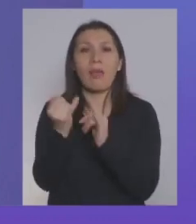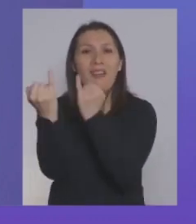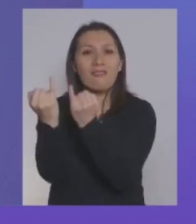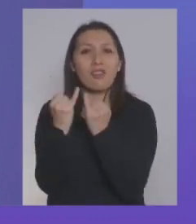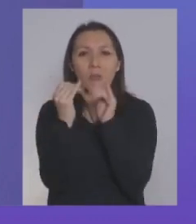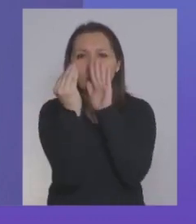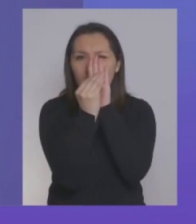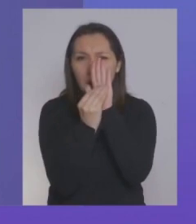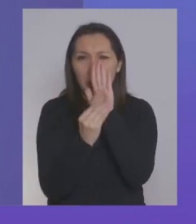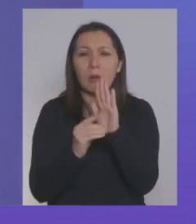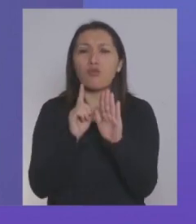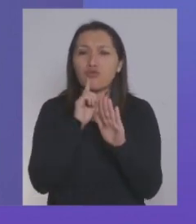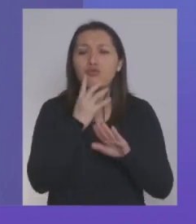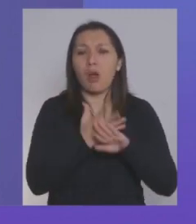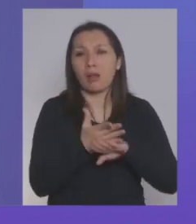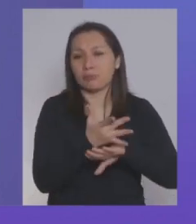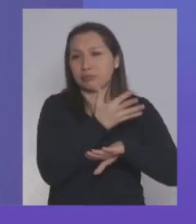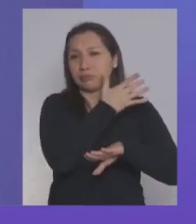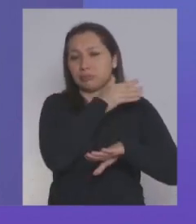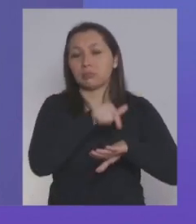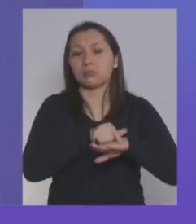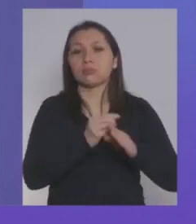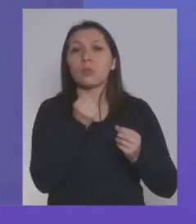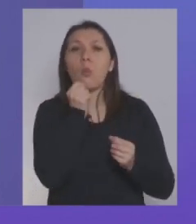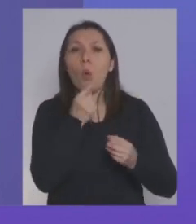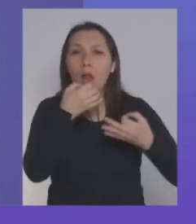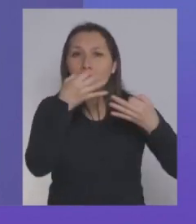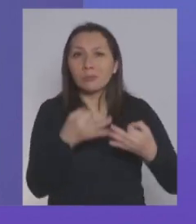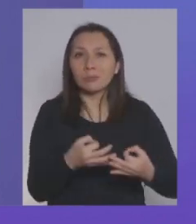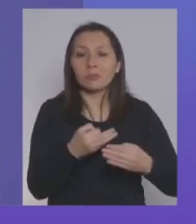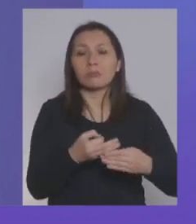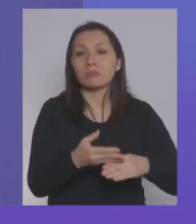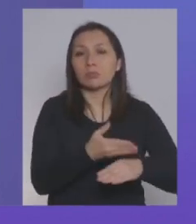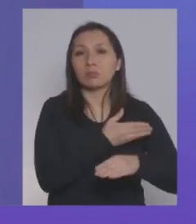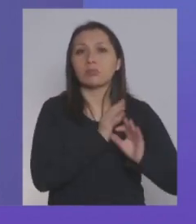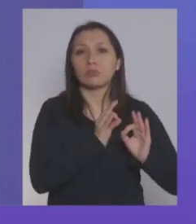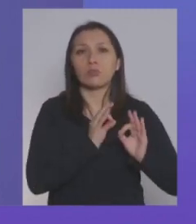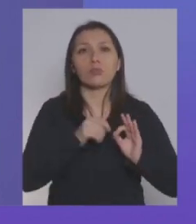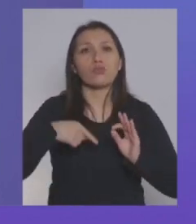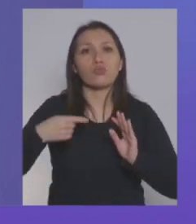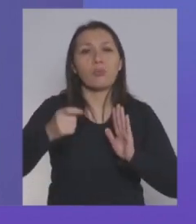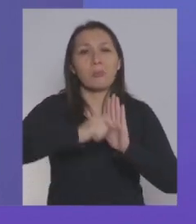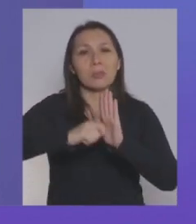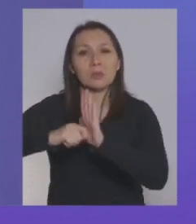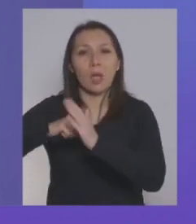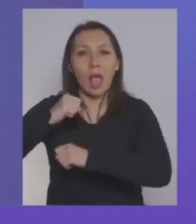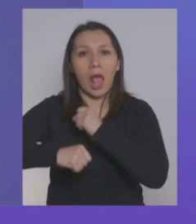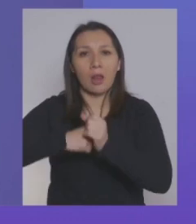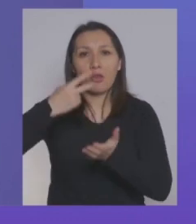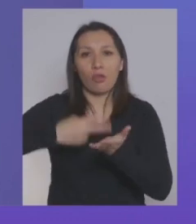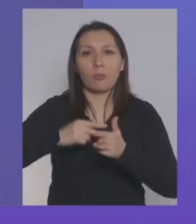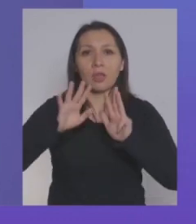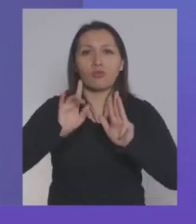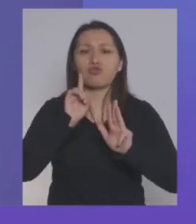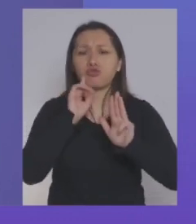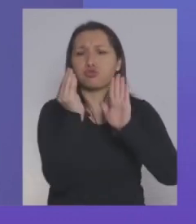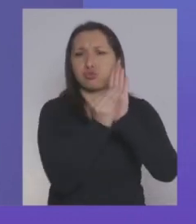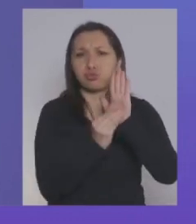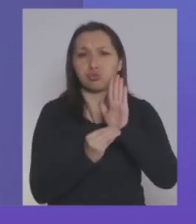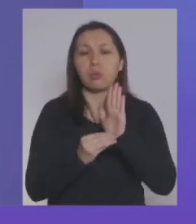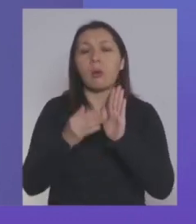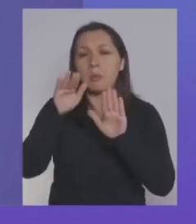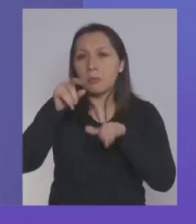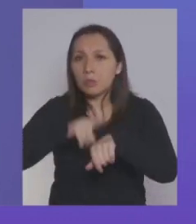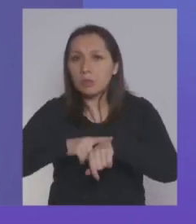que permiten certificar cuáles eran los ingresos regulares de esta persona de clase media el año 2019 y al mismo tiempo